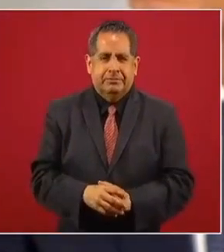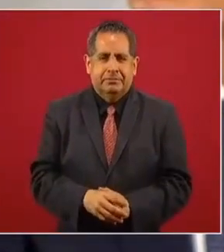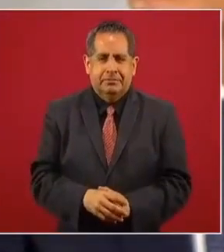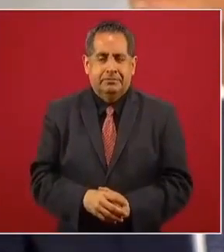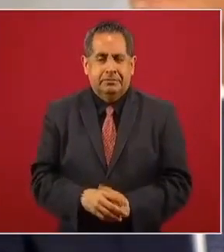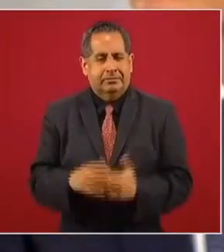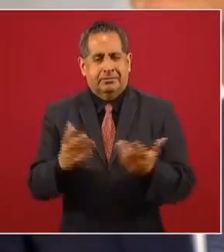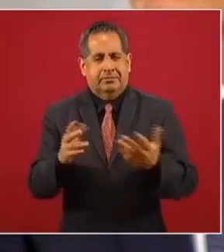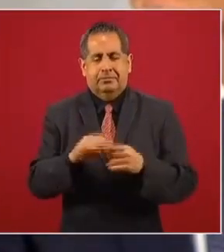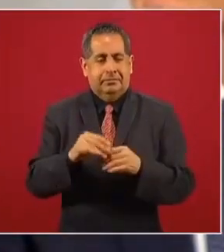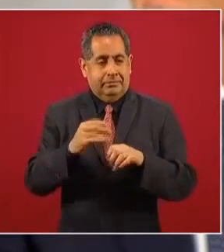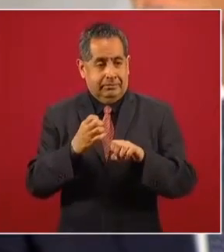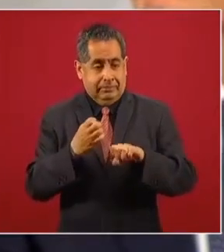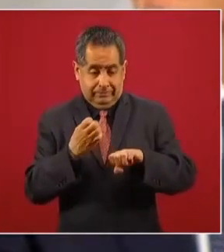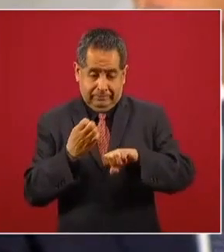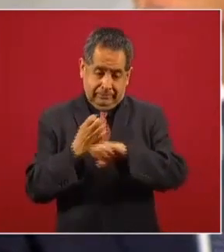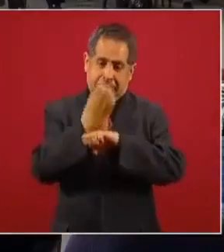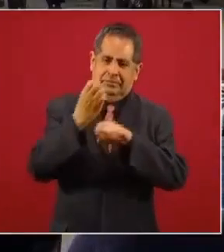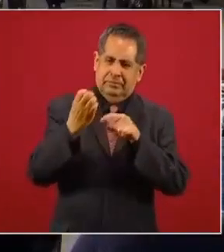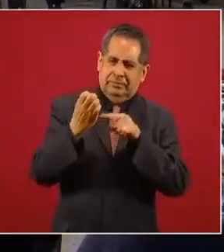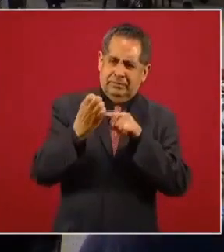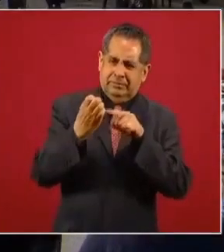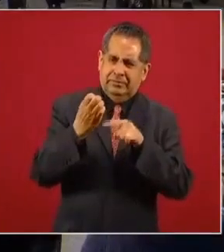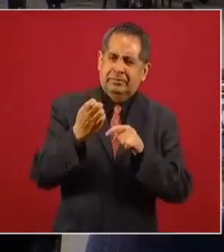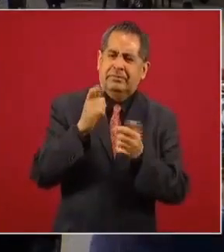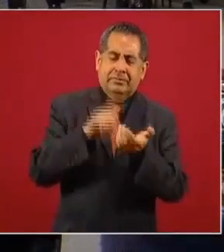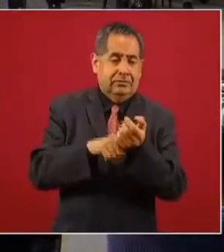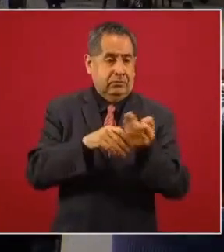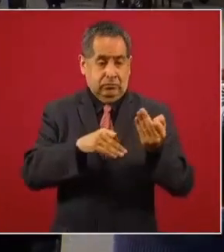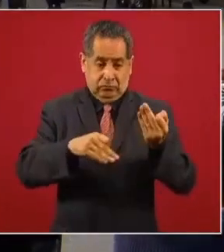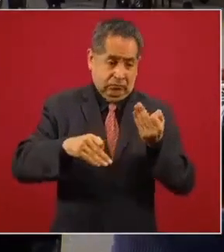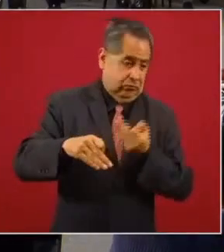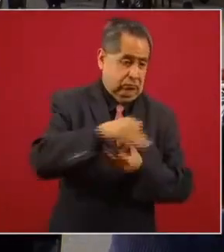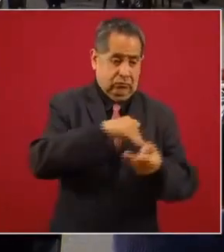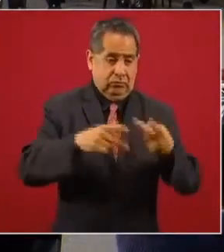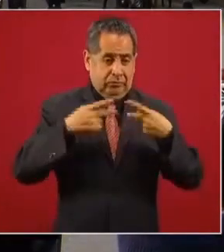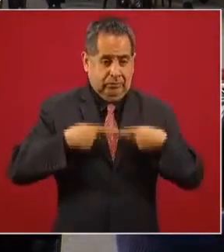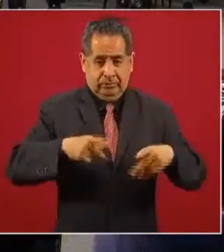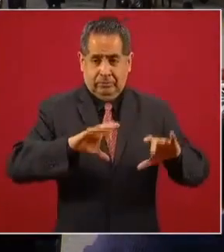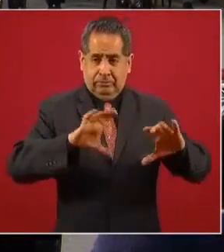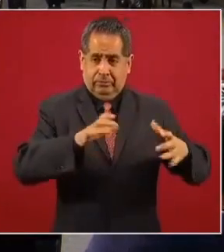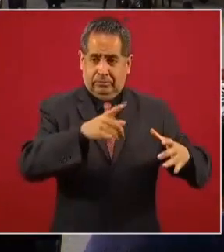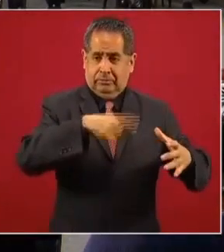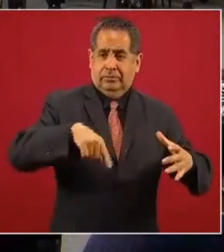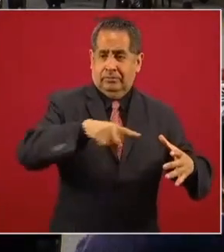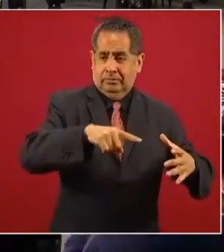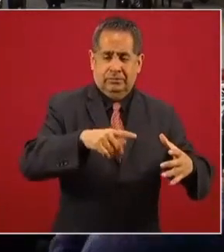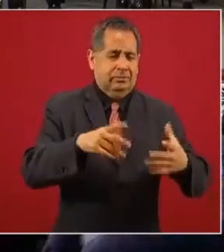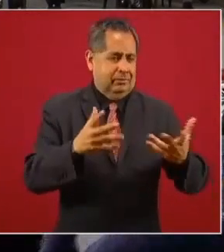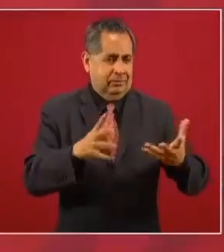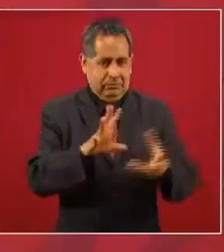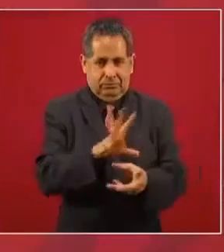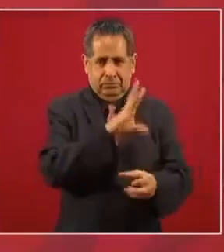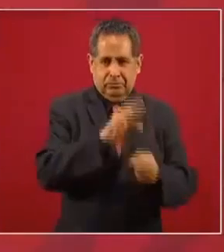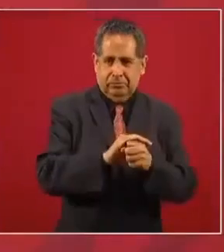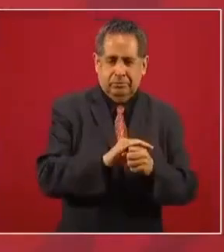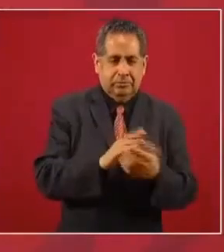porque el Estado es la entidad federativa completa.